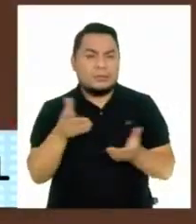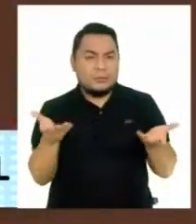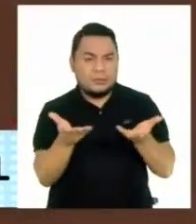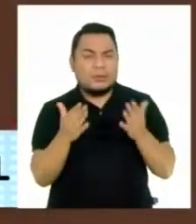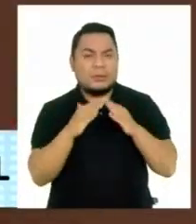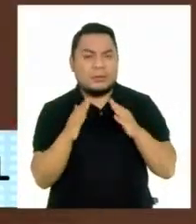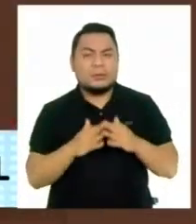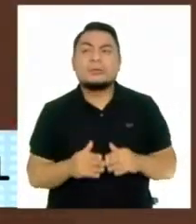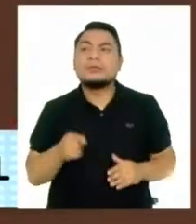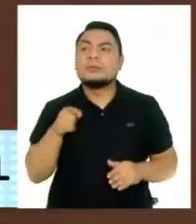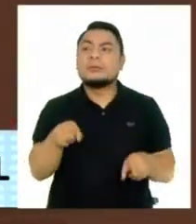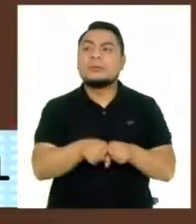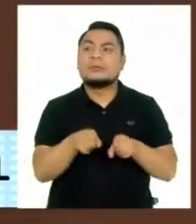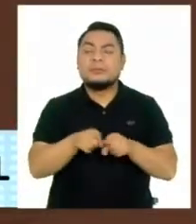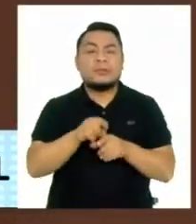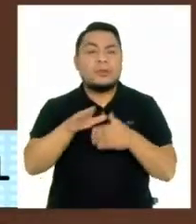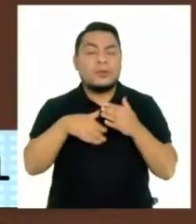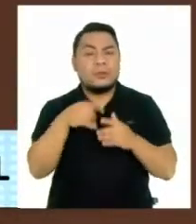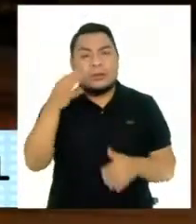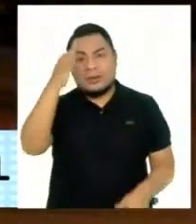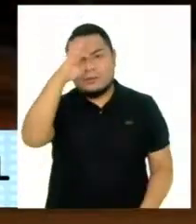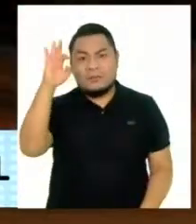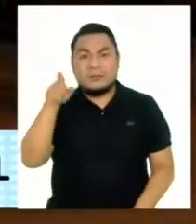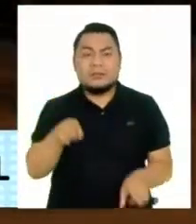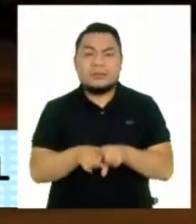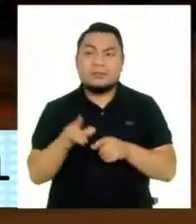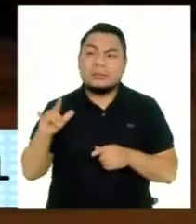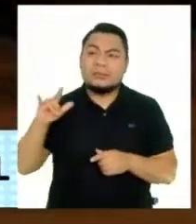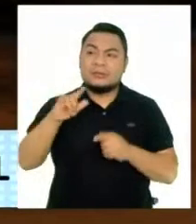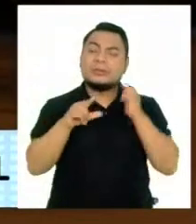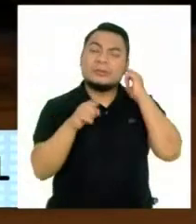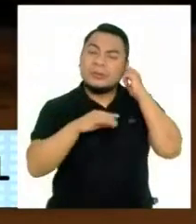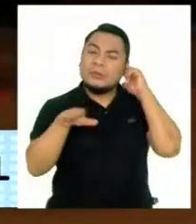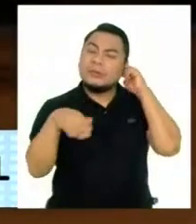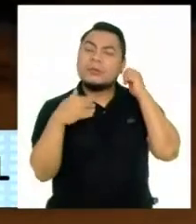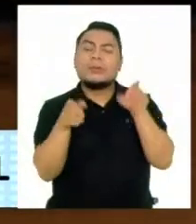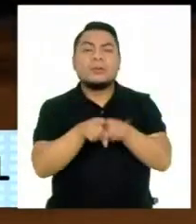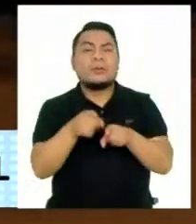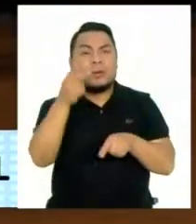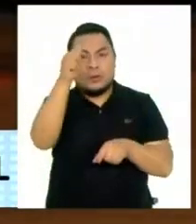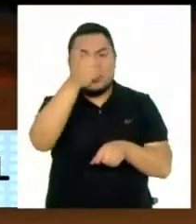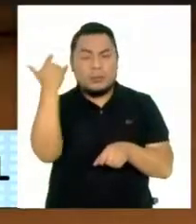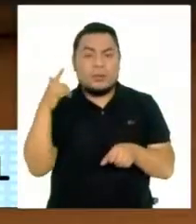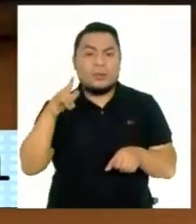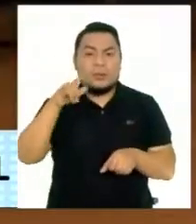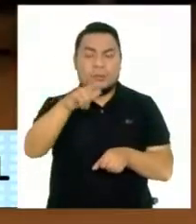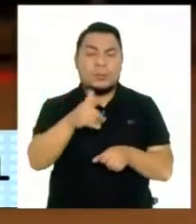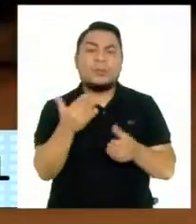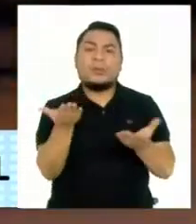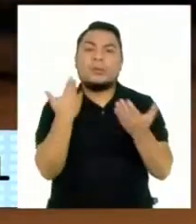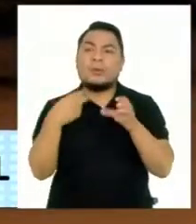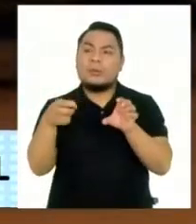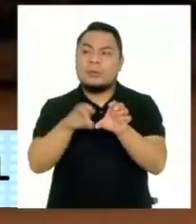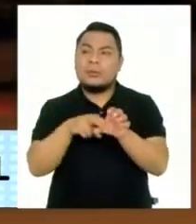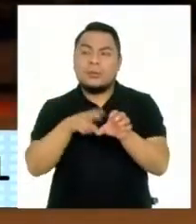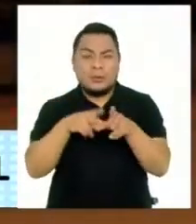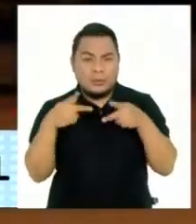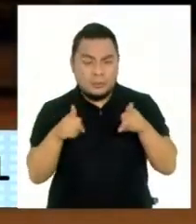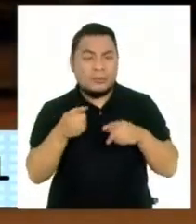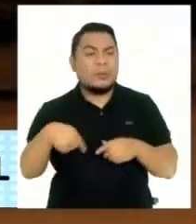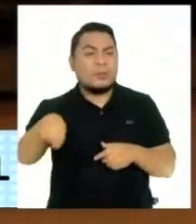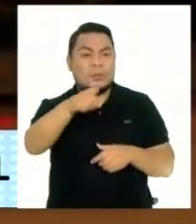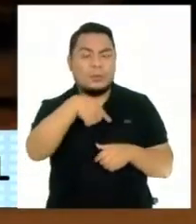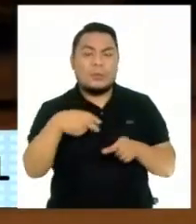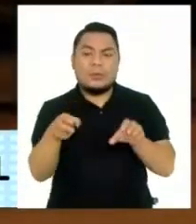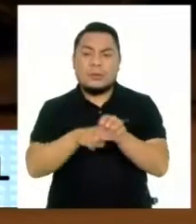Un gigantesco puente aéreo francés vía Emiratos moviliza desde el domingo aviones del mundo entero para permitir la